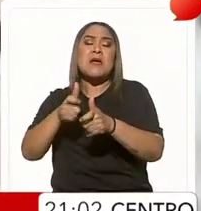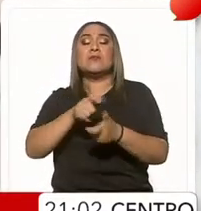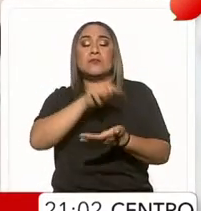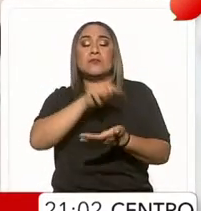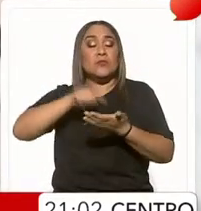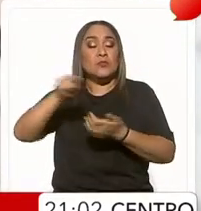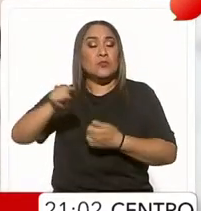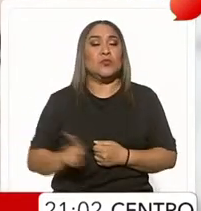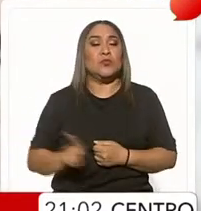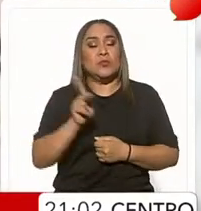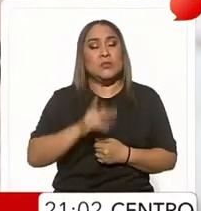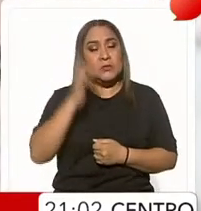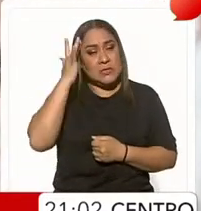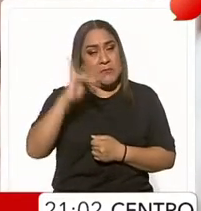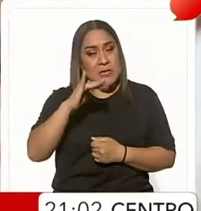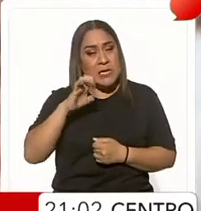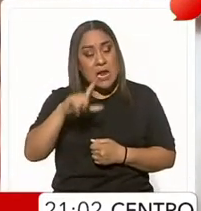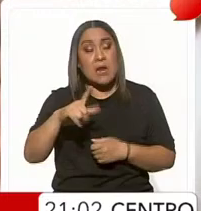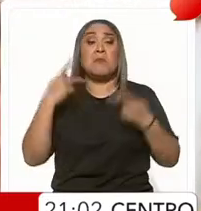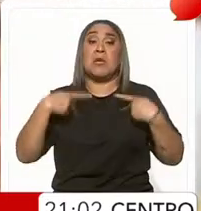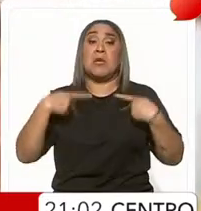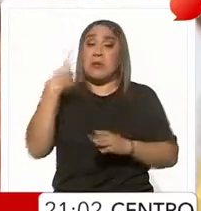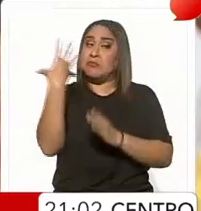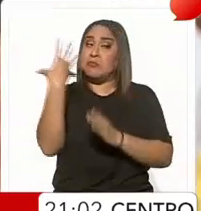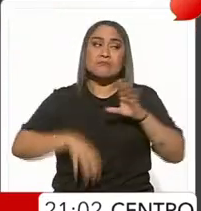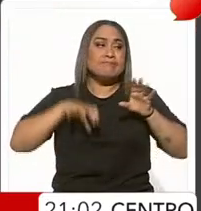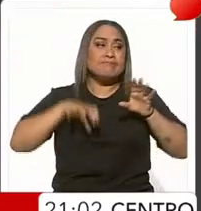comunidad de San Miguel Octopan. No hay detenidos.